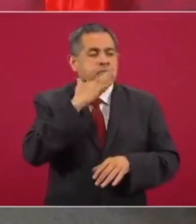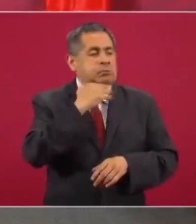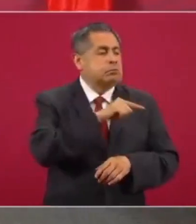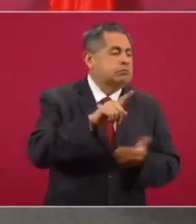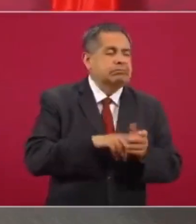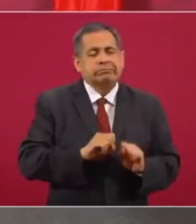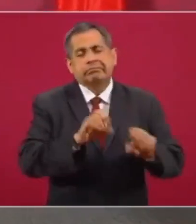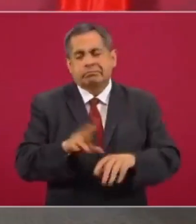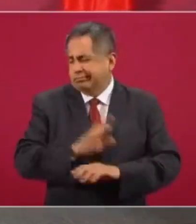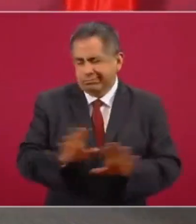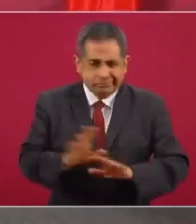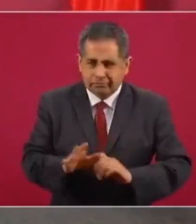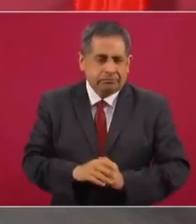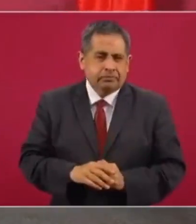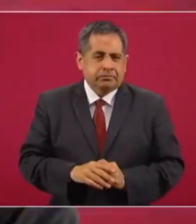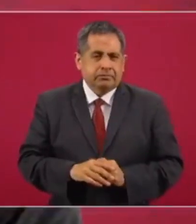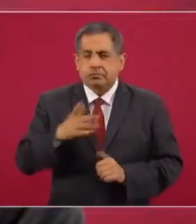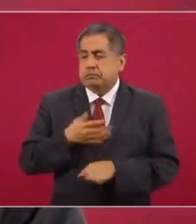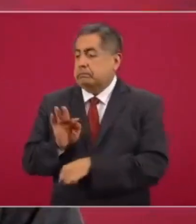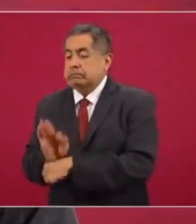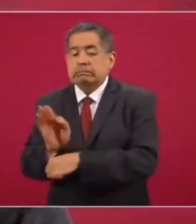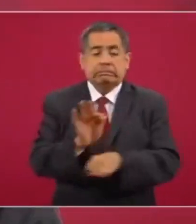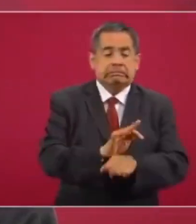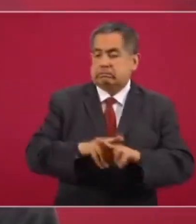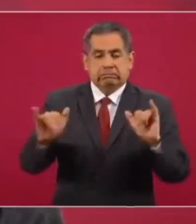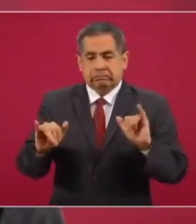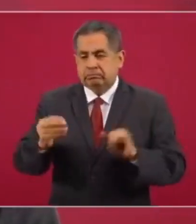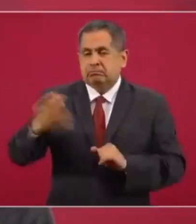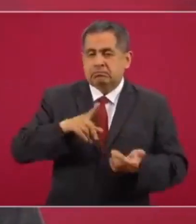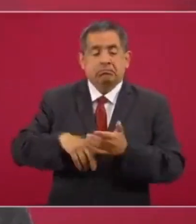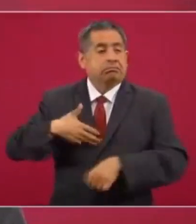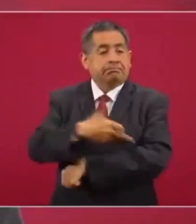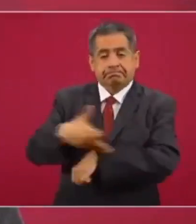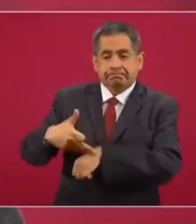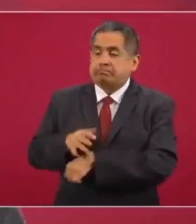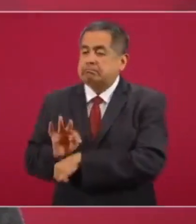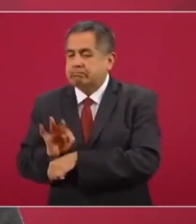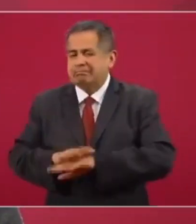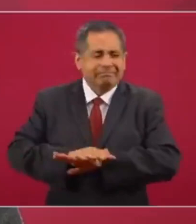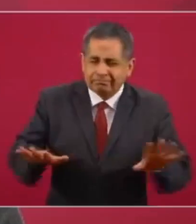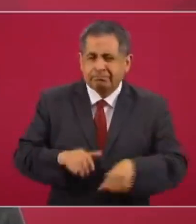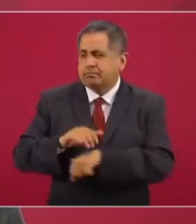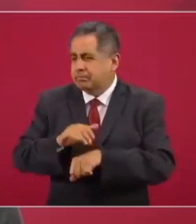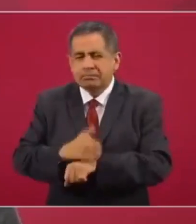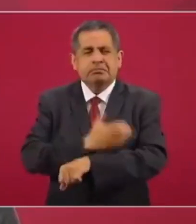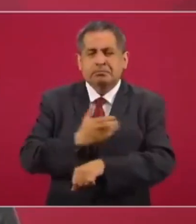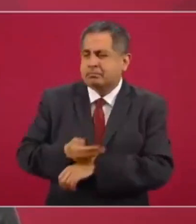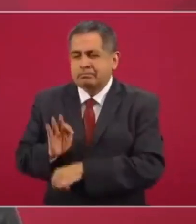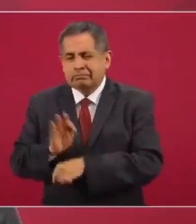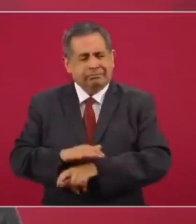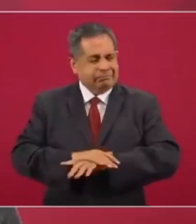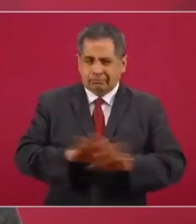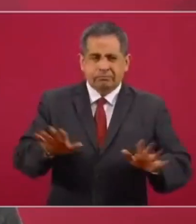y no abogar por nadie, aunque se trate de familiares, de amigos, de compañeros.